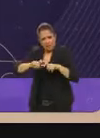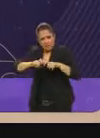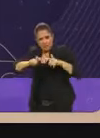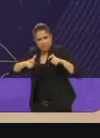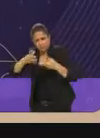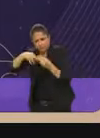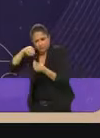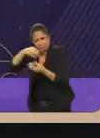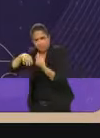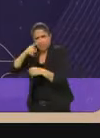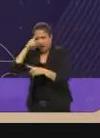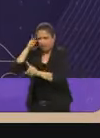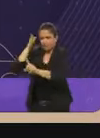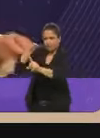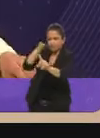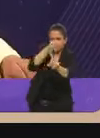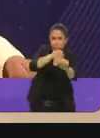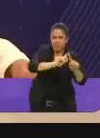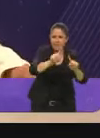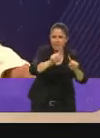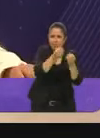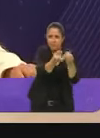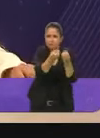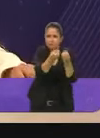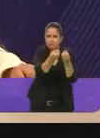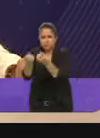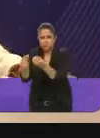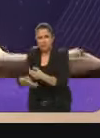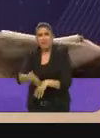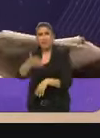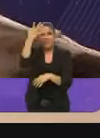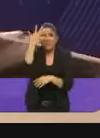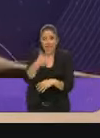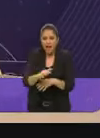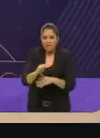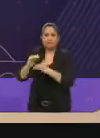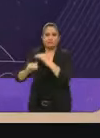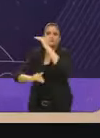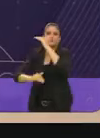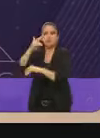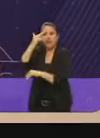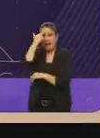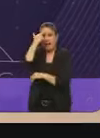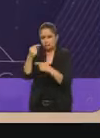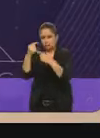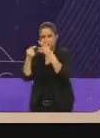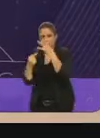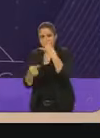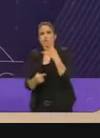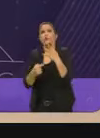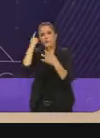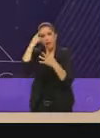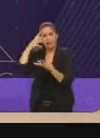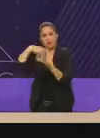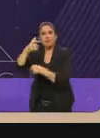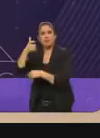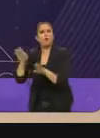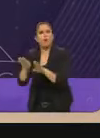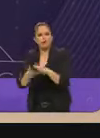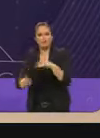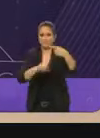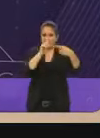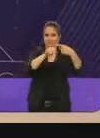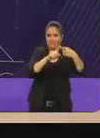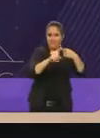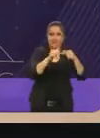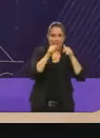que tengamos que apoyar 10 nuevos motores de crecimiento de la economía uno en servicios sociales de